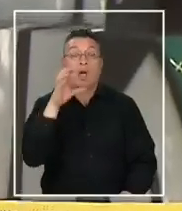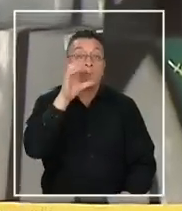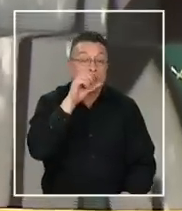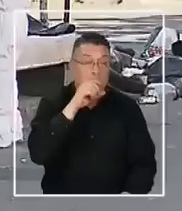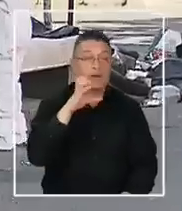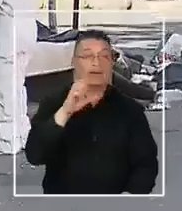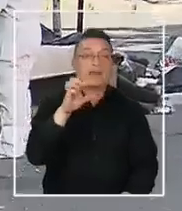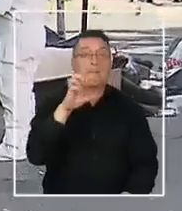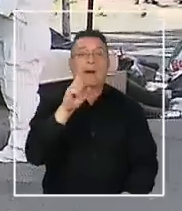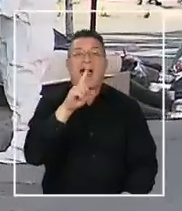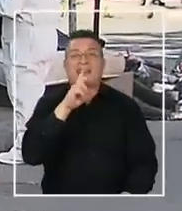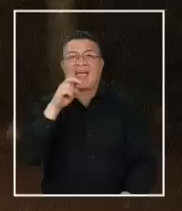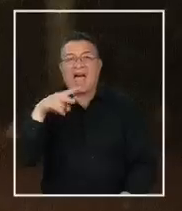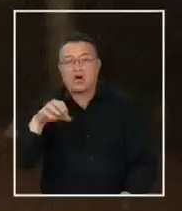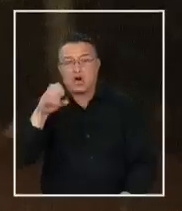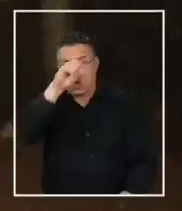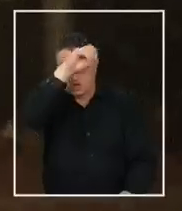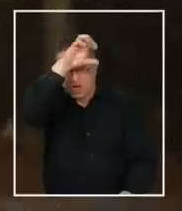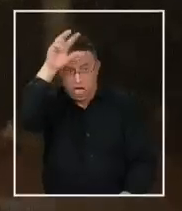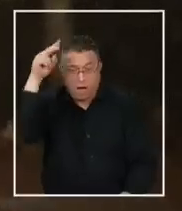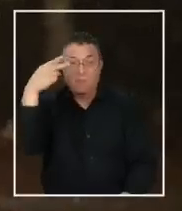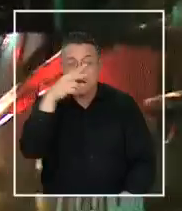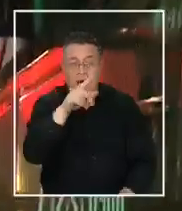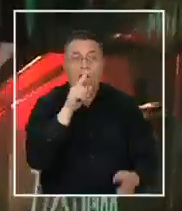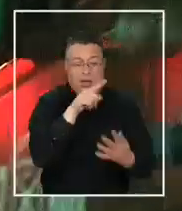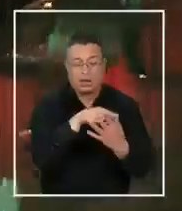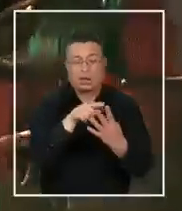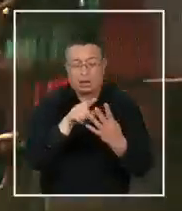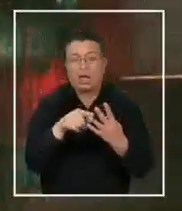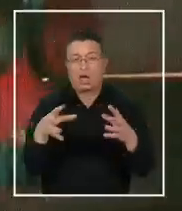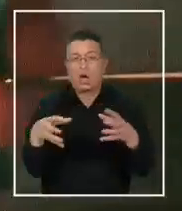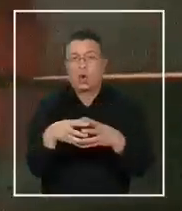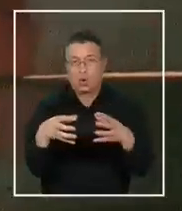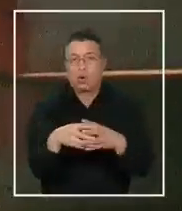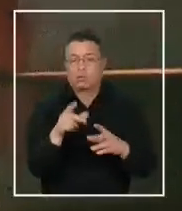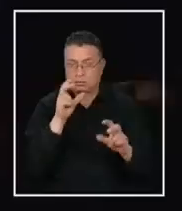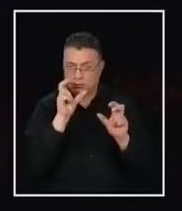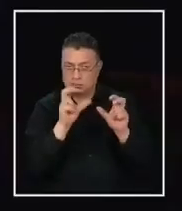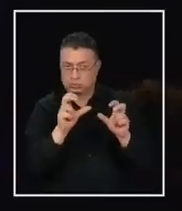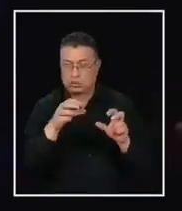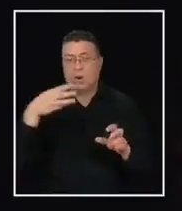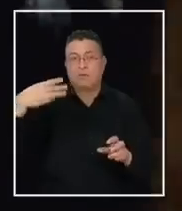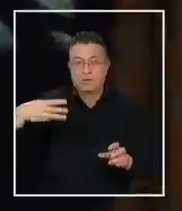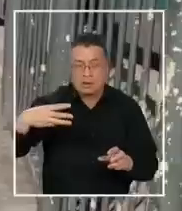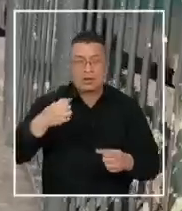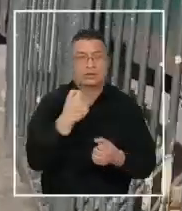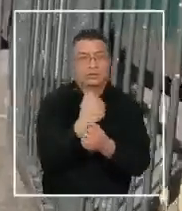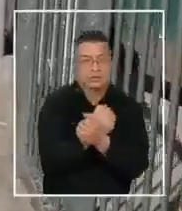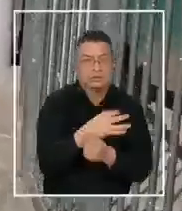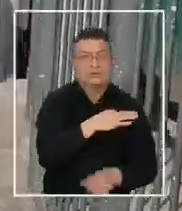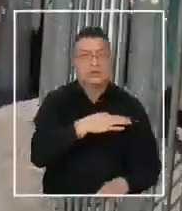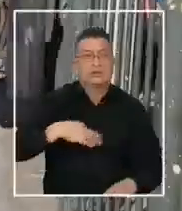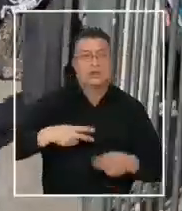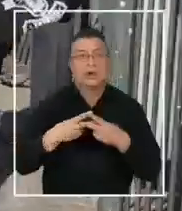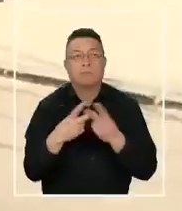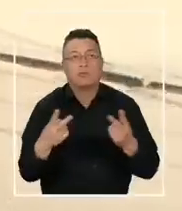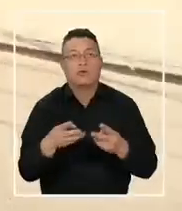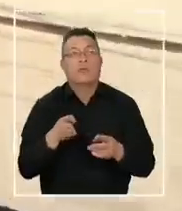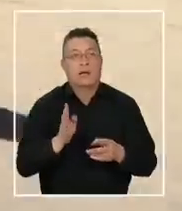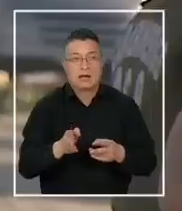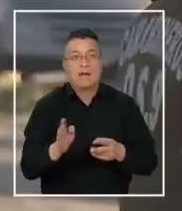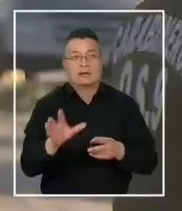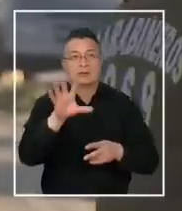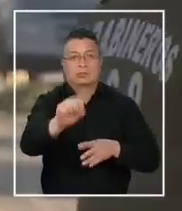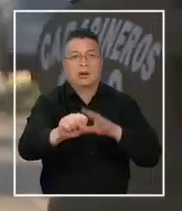Espartanos de Colombia son foco de investigación por las policías, municipalidades y el Ministerio Público para avanzar en la